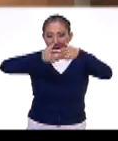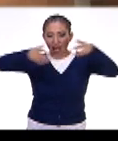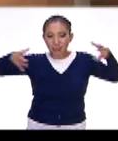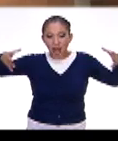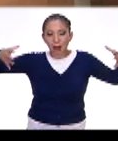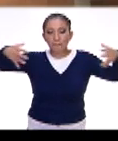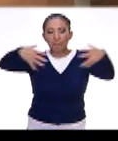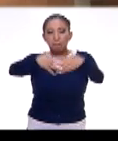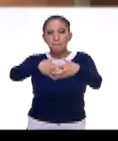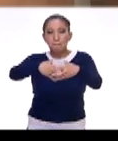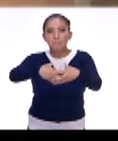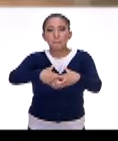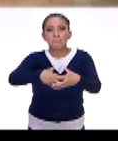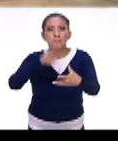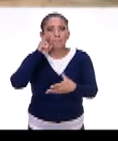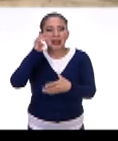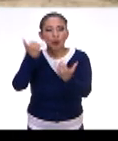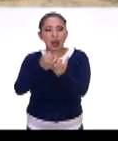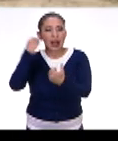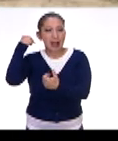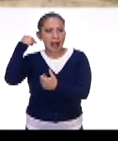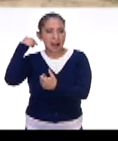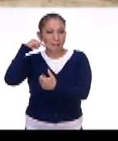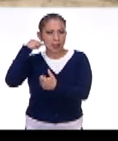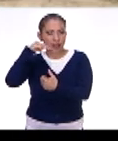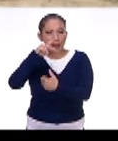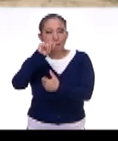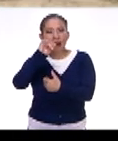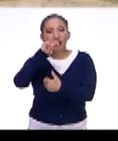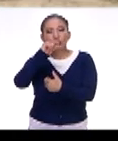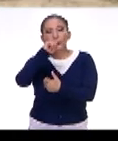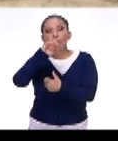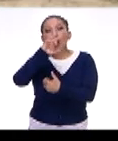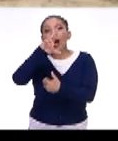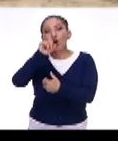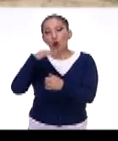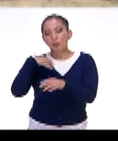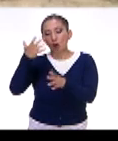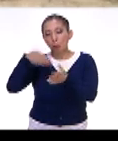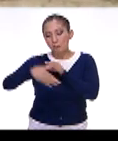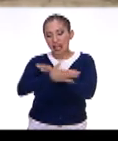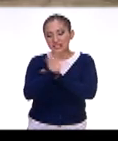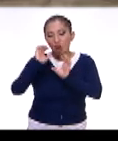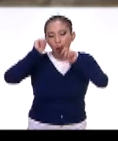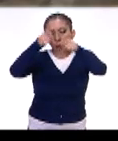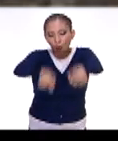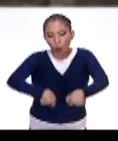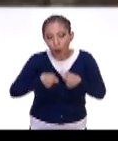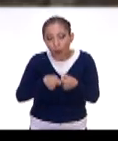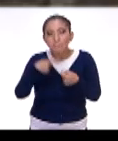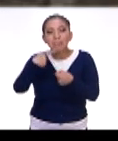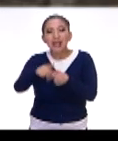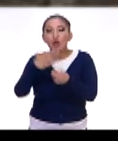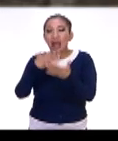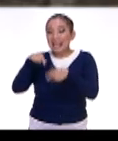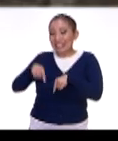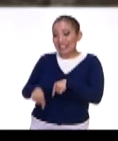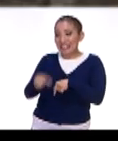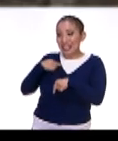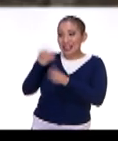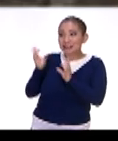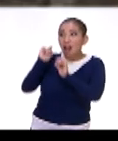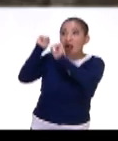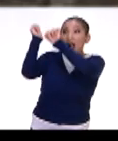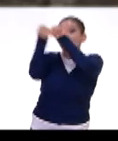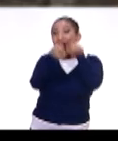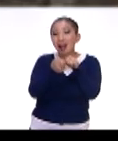en Michoacán, en Pátzcuaro, un poco como la pesca del pescado. La pescadita. Pero acá es la